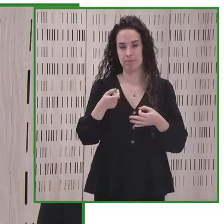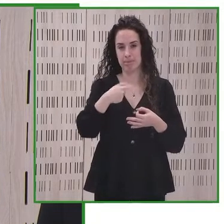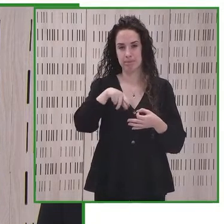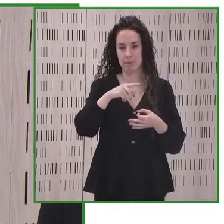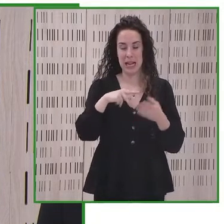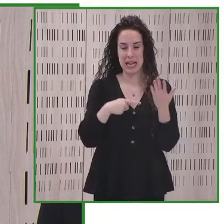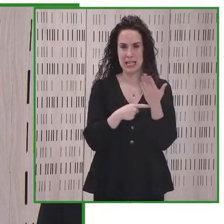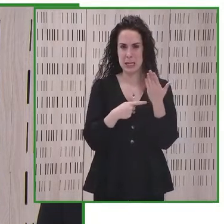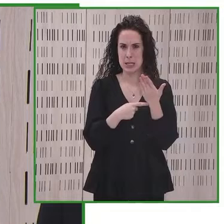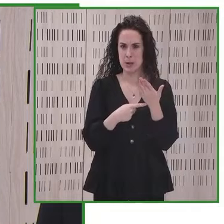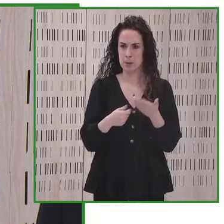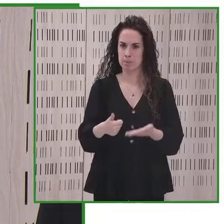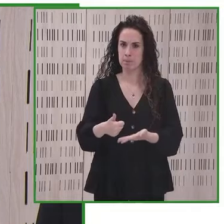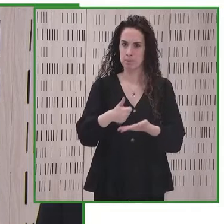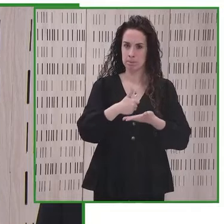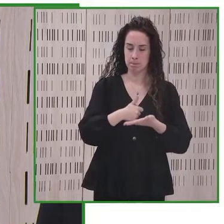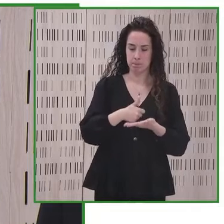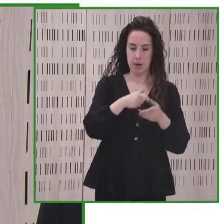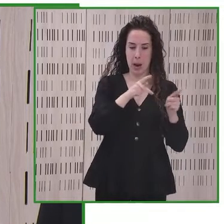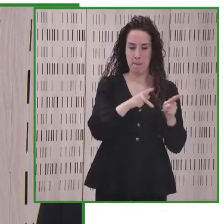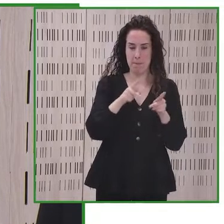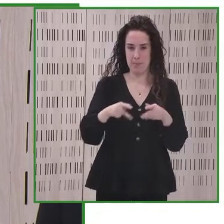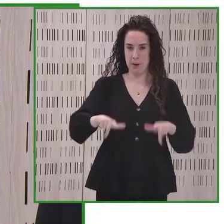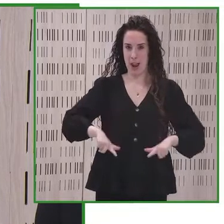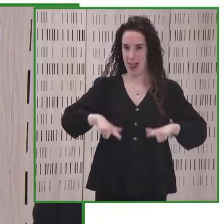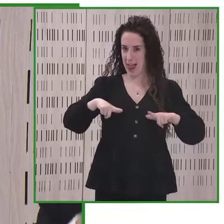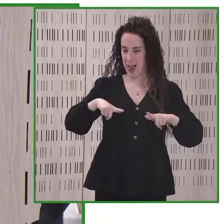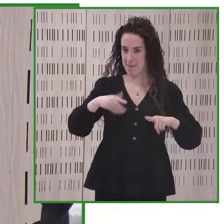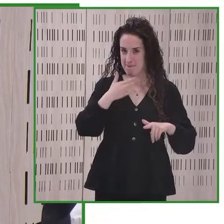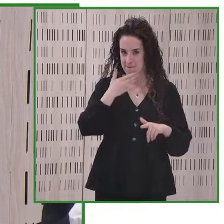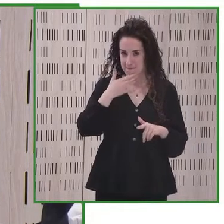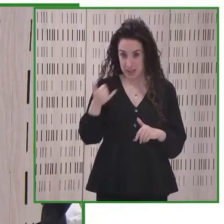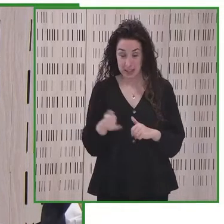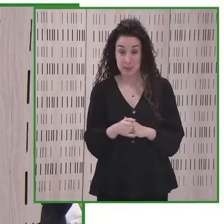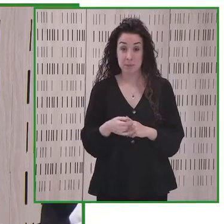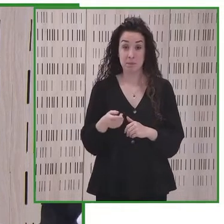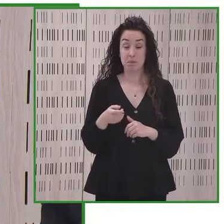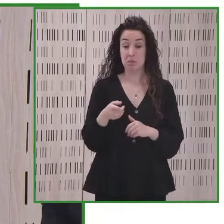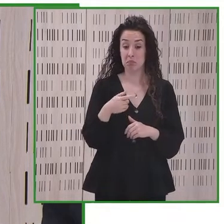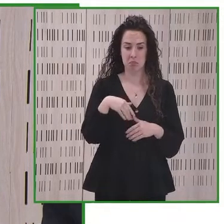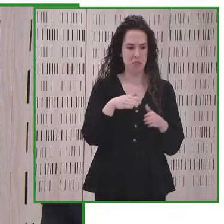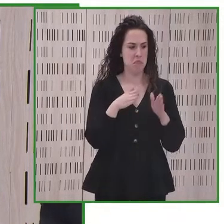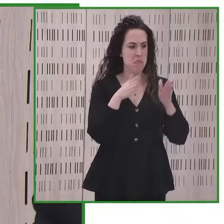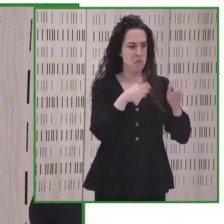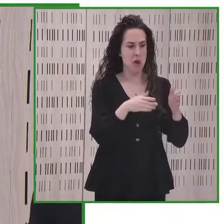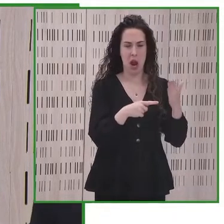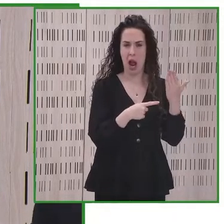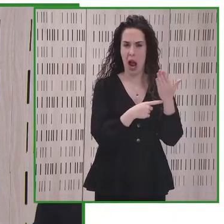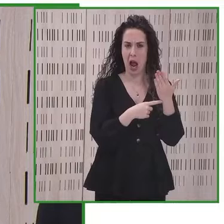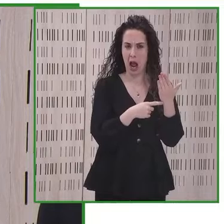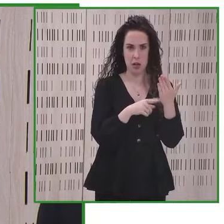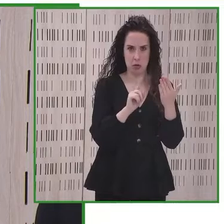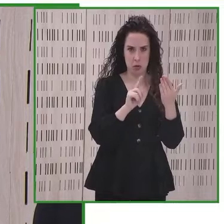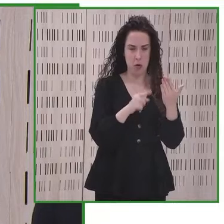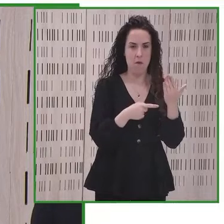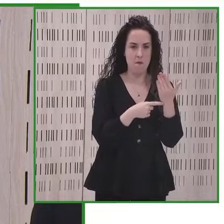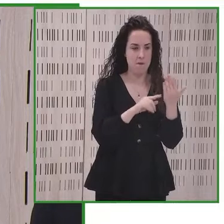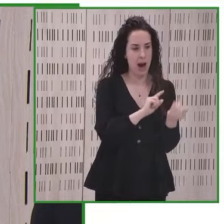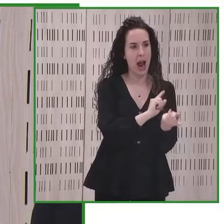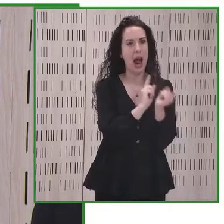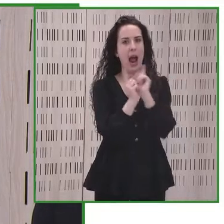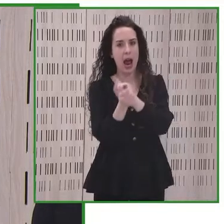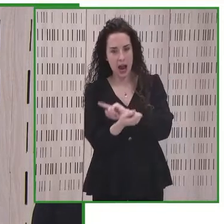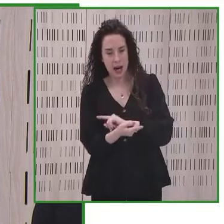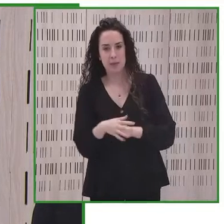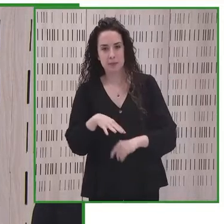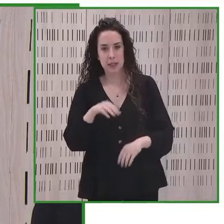sirva para mejorar la vida de las personas y de no mantenerlas al margen de los cambios y de las nuevas innovaciones. La